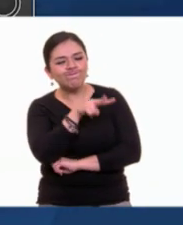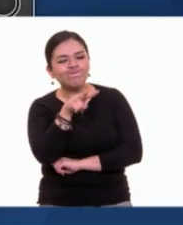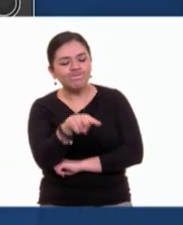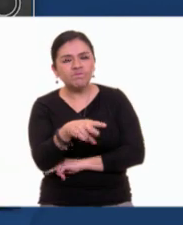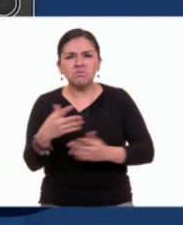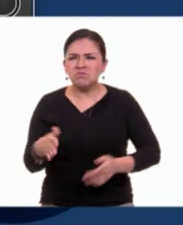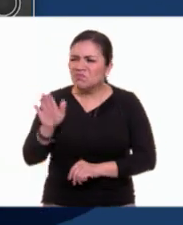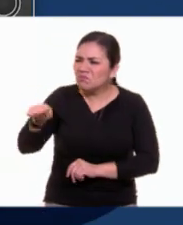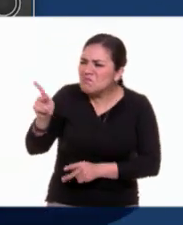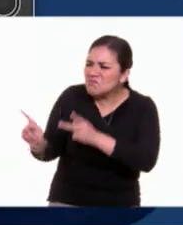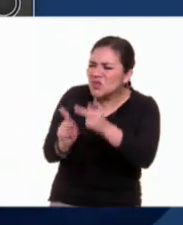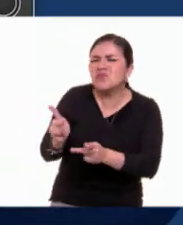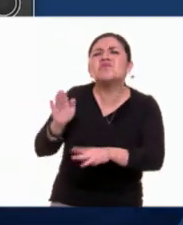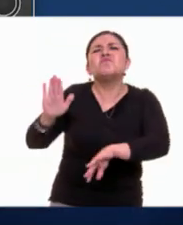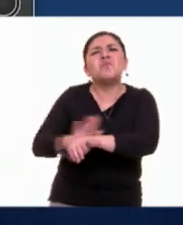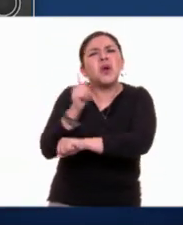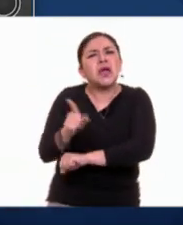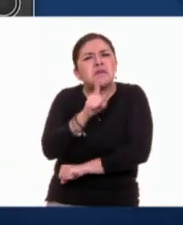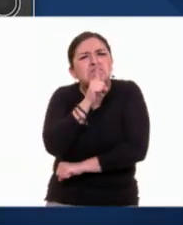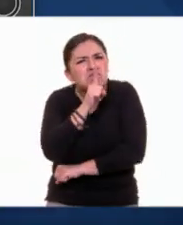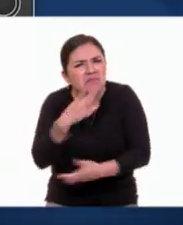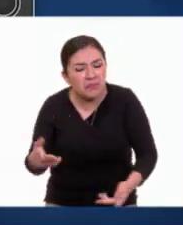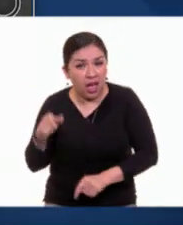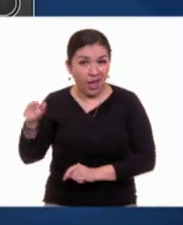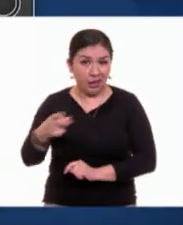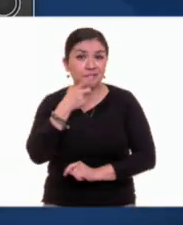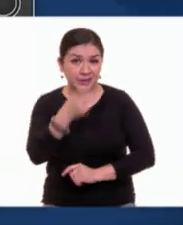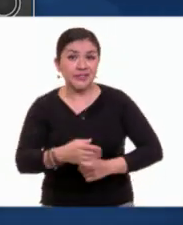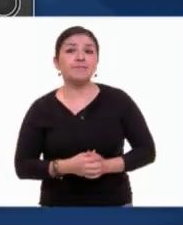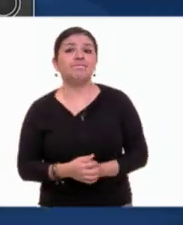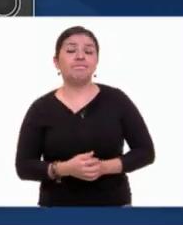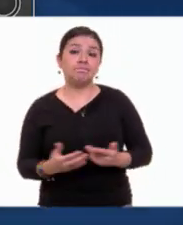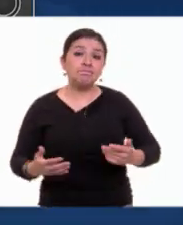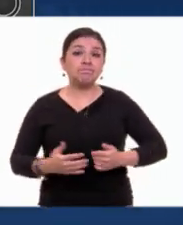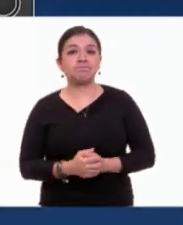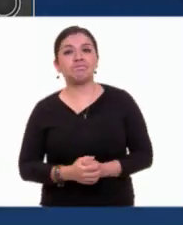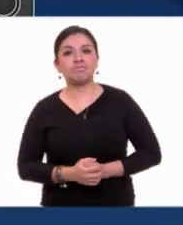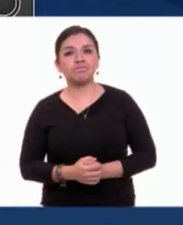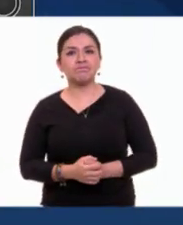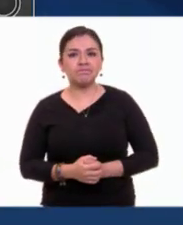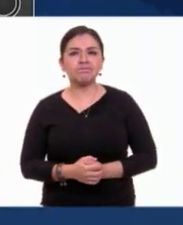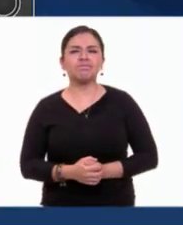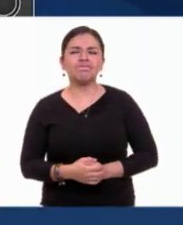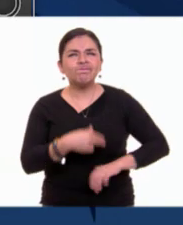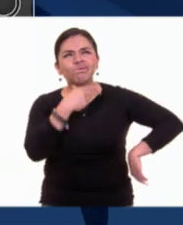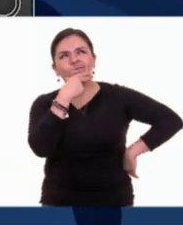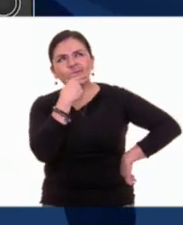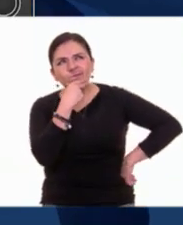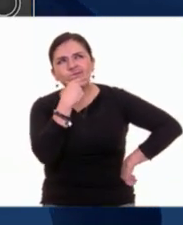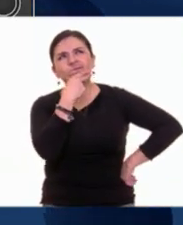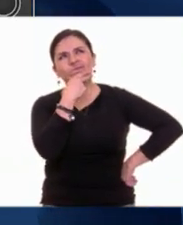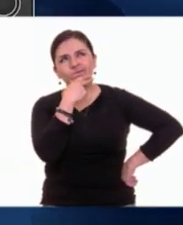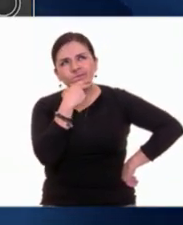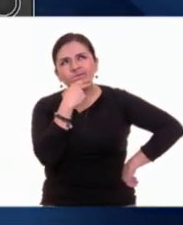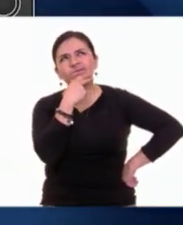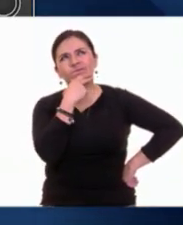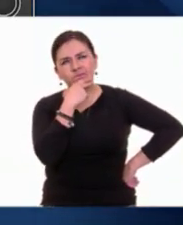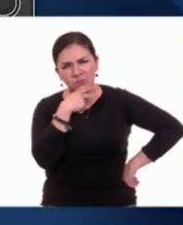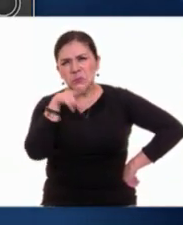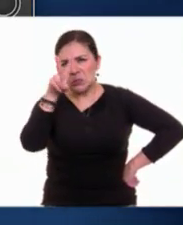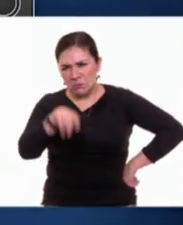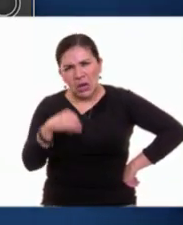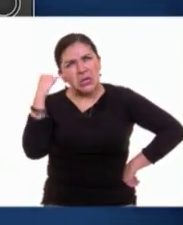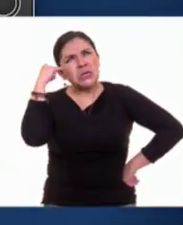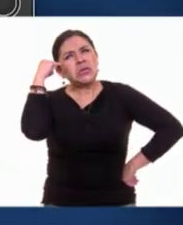Le preguntaron por qué y él contestó. Ah, la idea